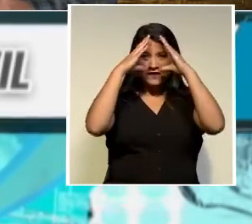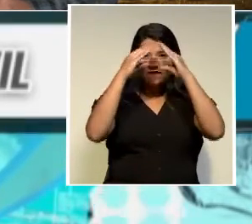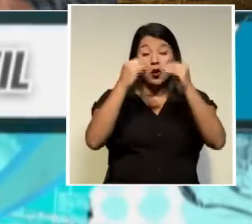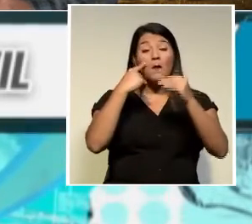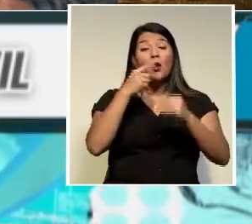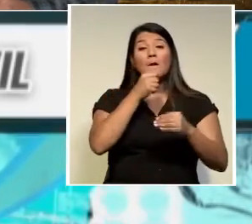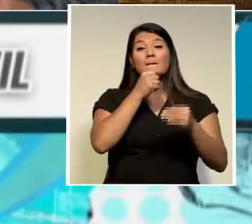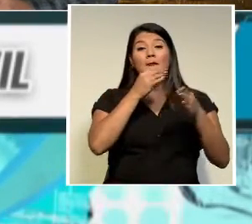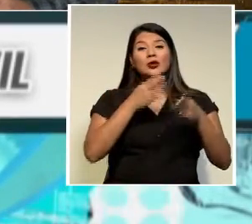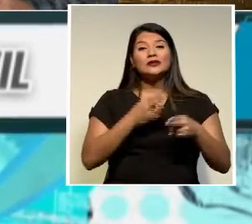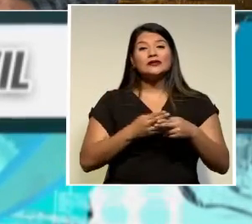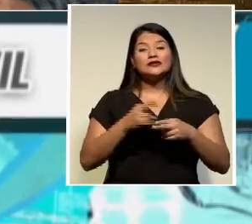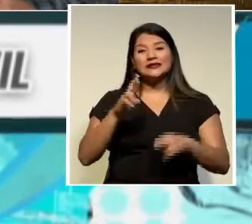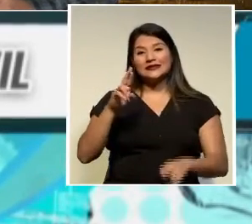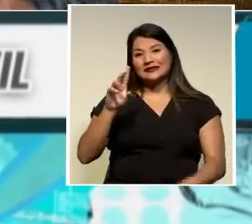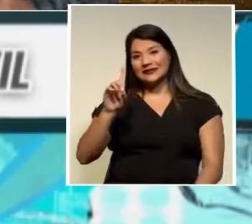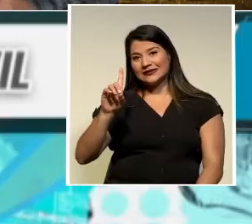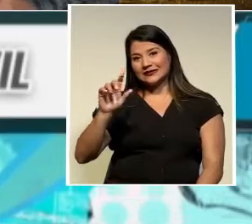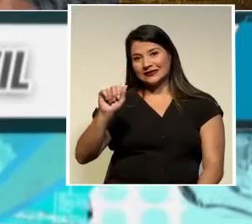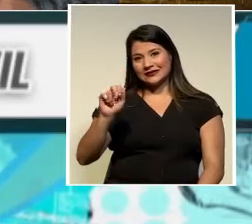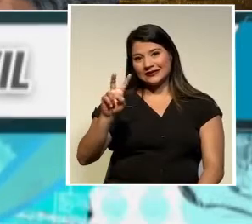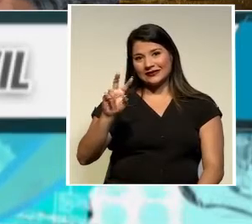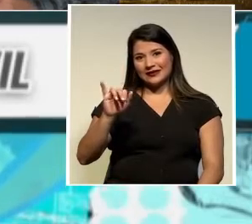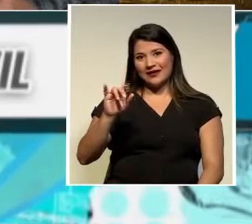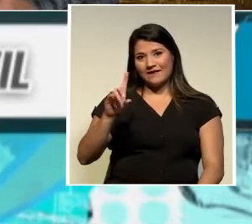Robertsi buenas noches David adelante